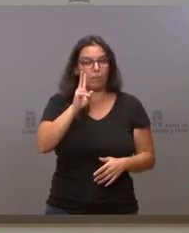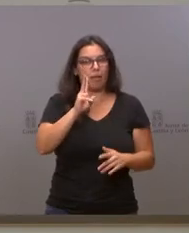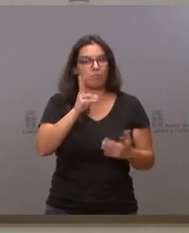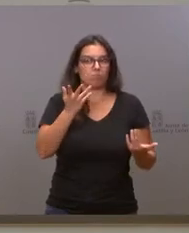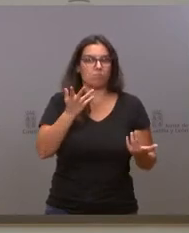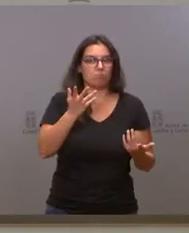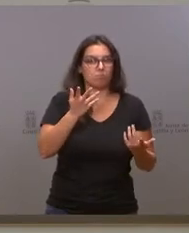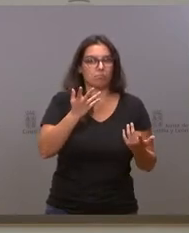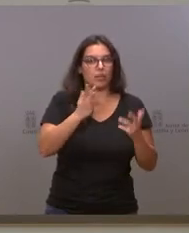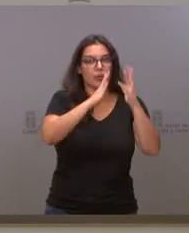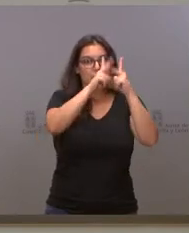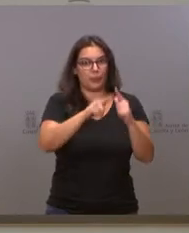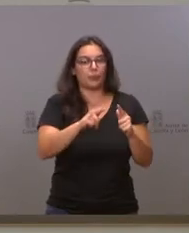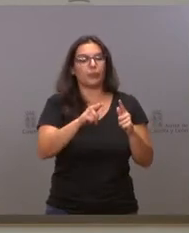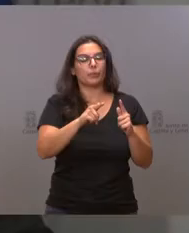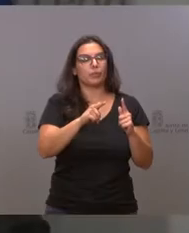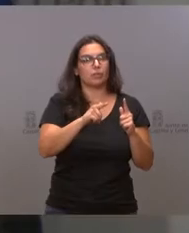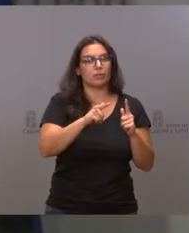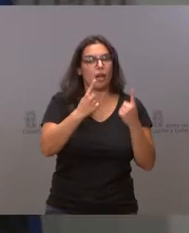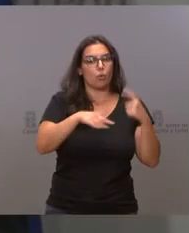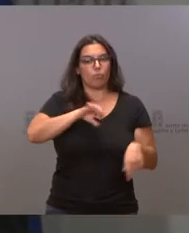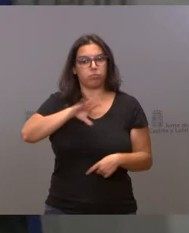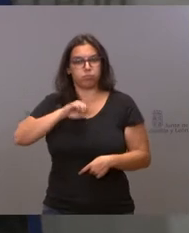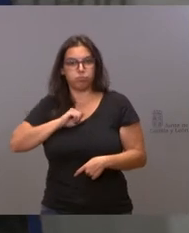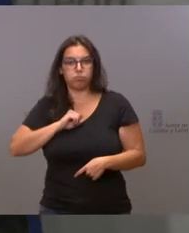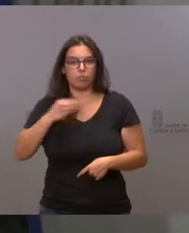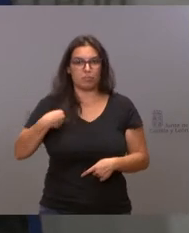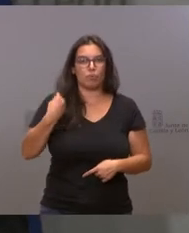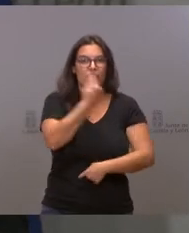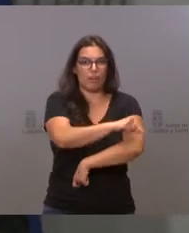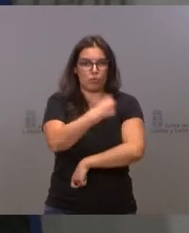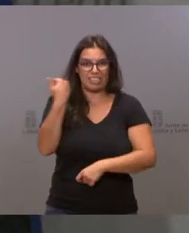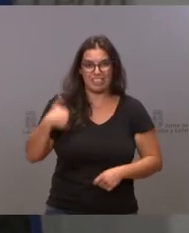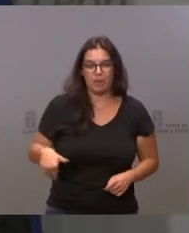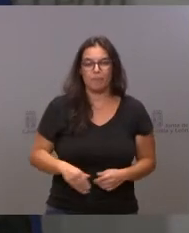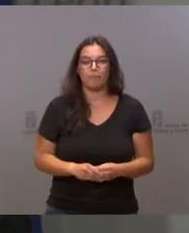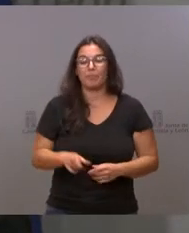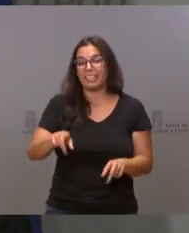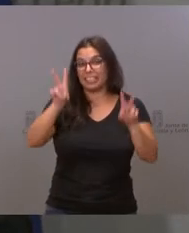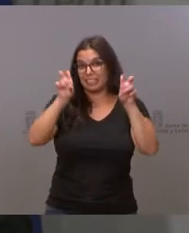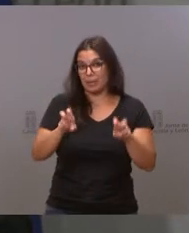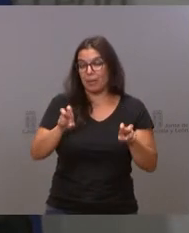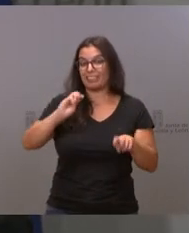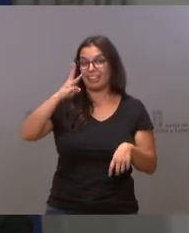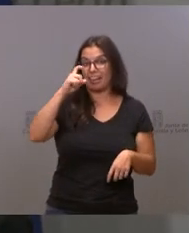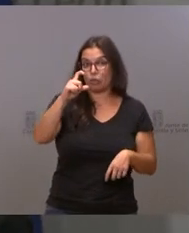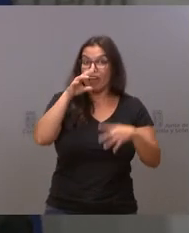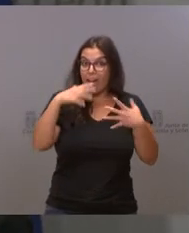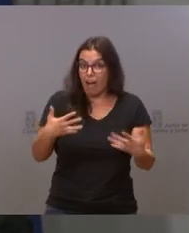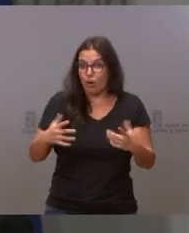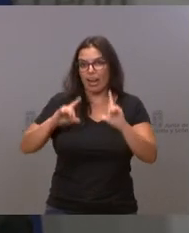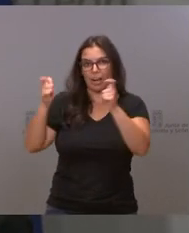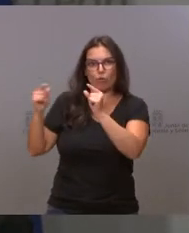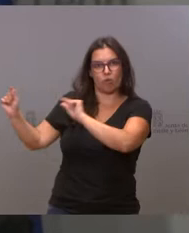vacunados con dos dosis? Bien, saben que el asunto de la tercera dosis se está discutiendo en este momento